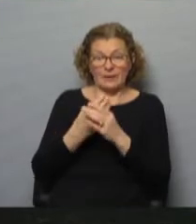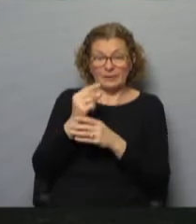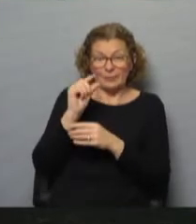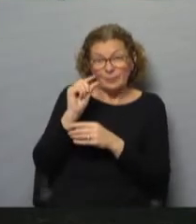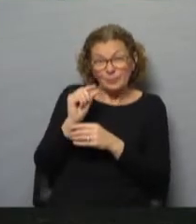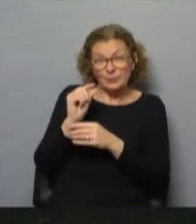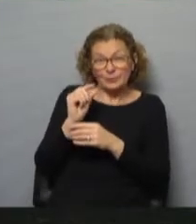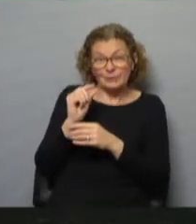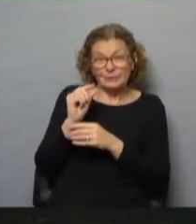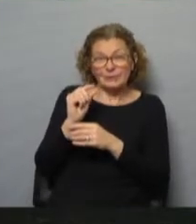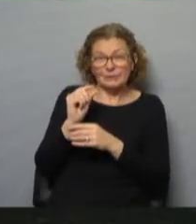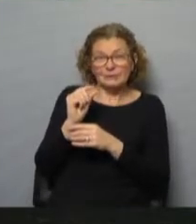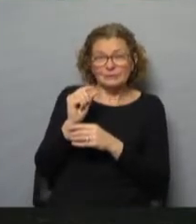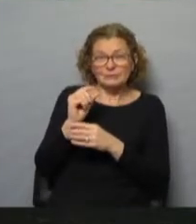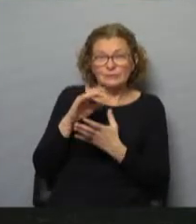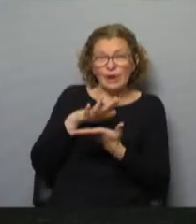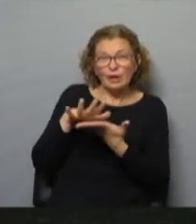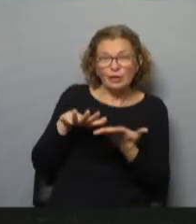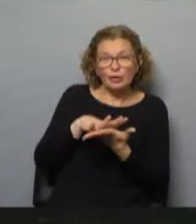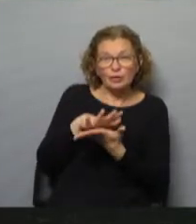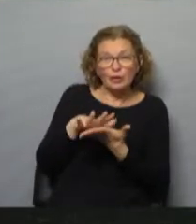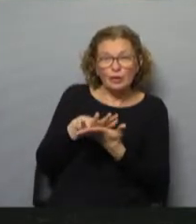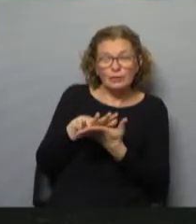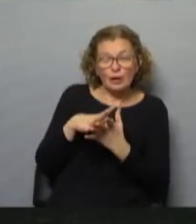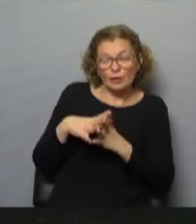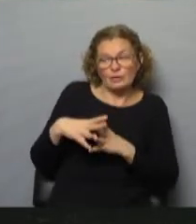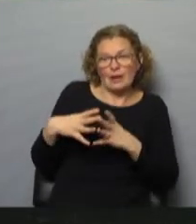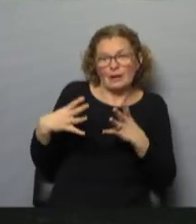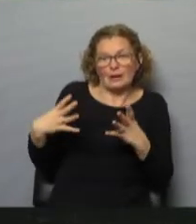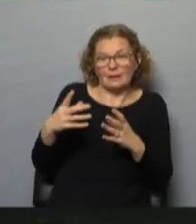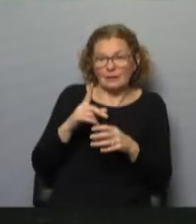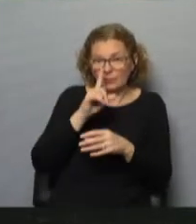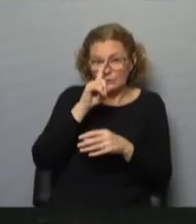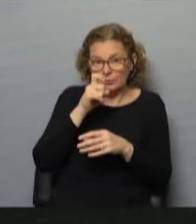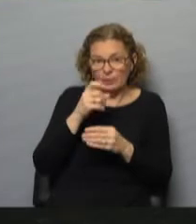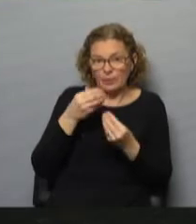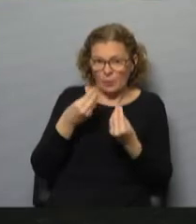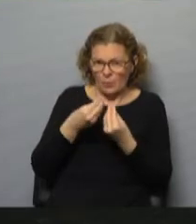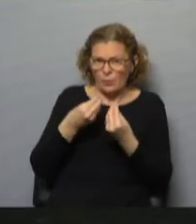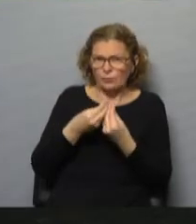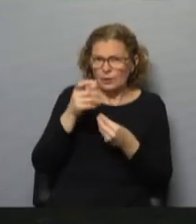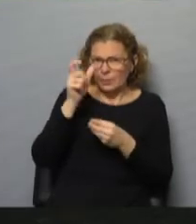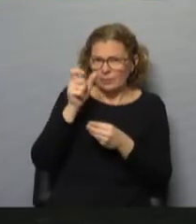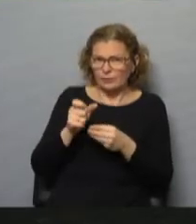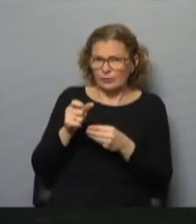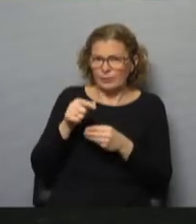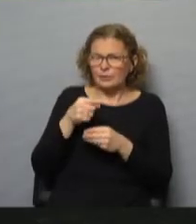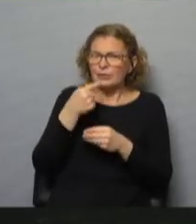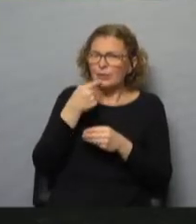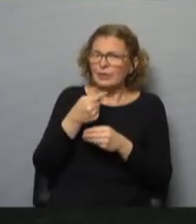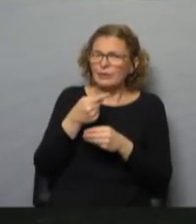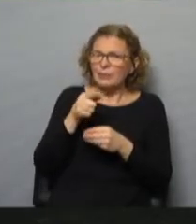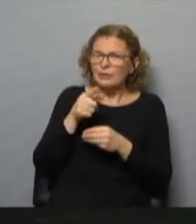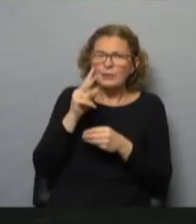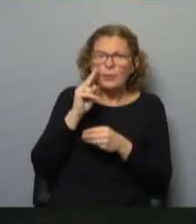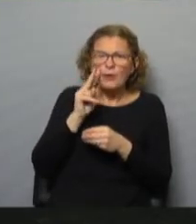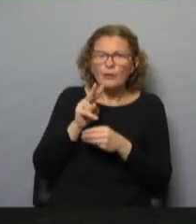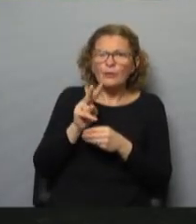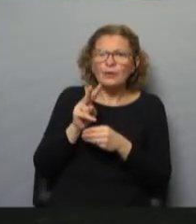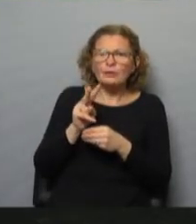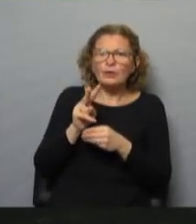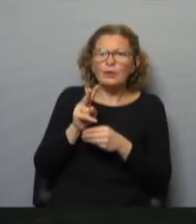minitario si bien es una zona quizás no tan grande de Montevideo pero sí con mucha población. Justamente por esto mencionábamos que acá lo que estamos viendo son